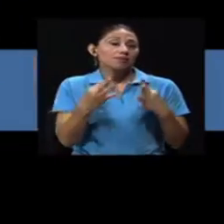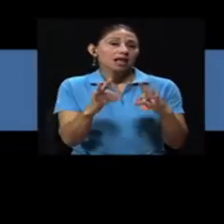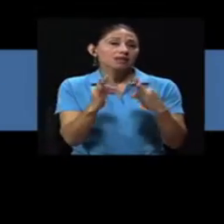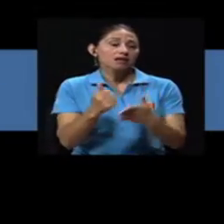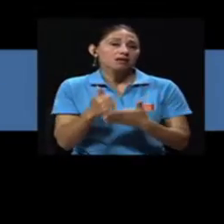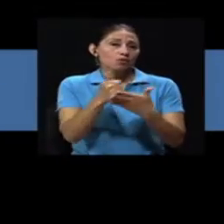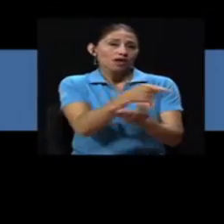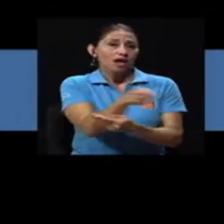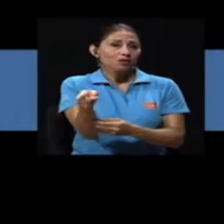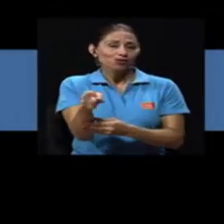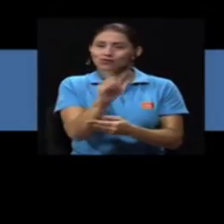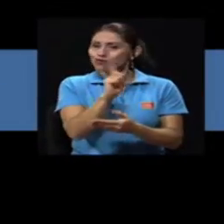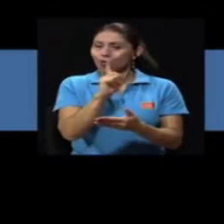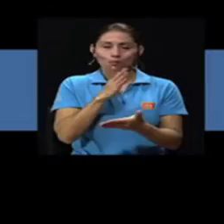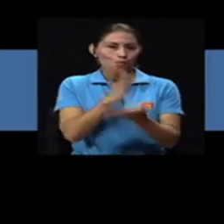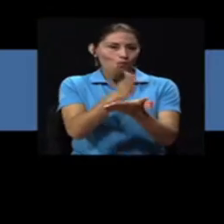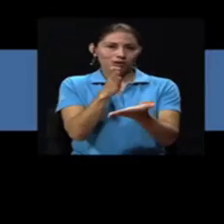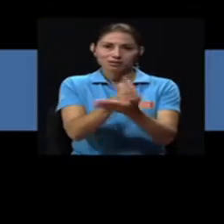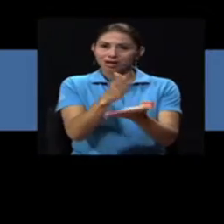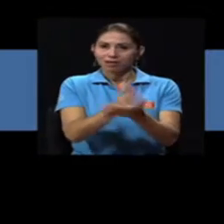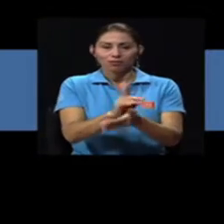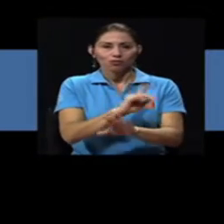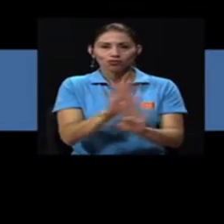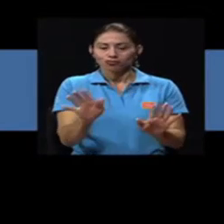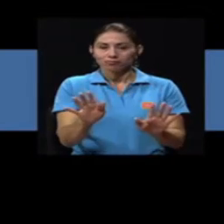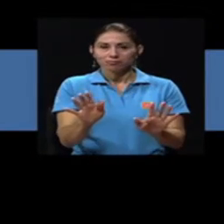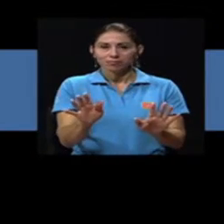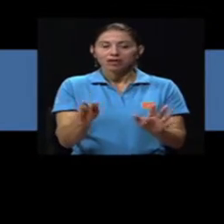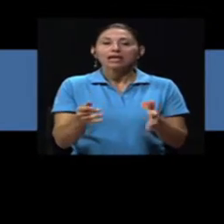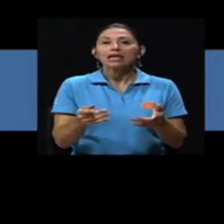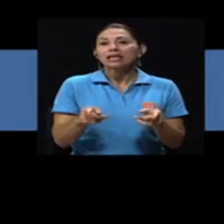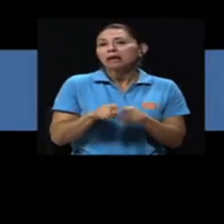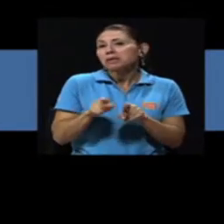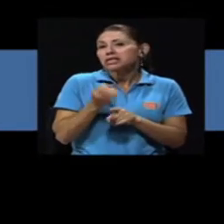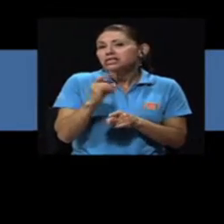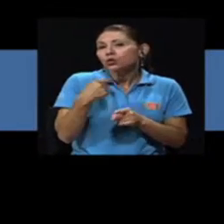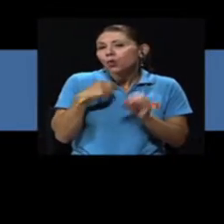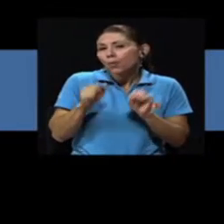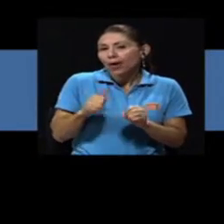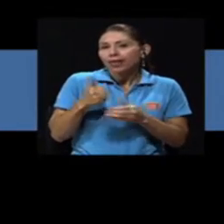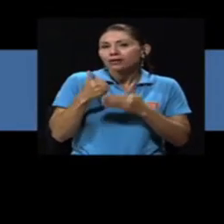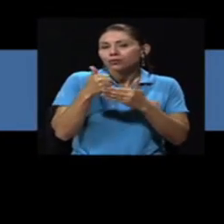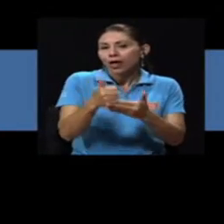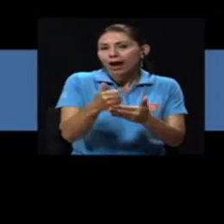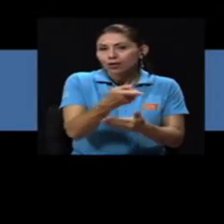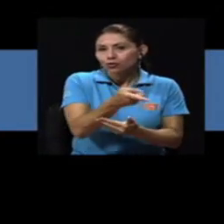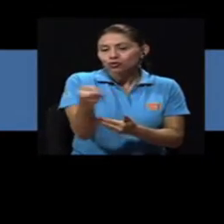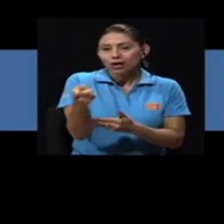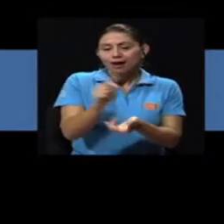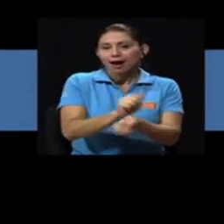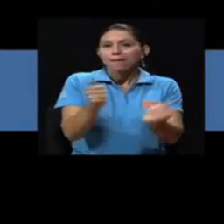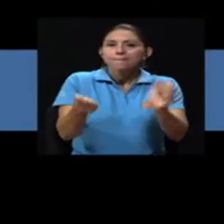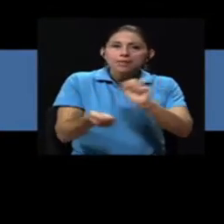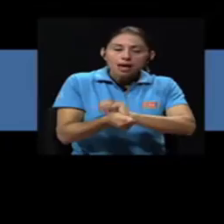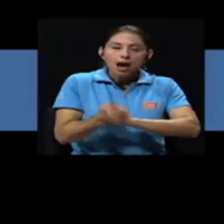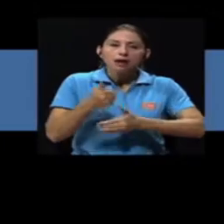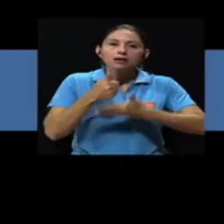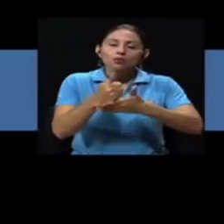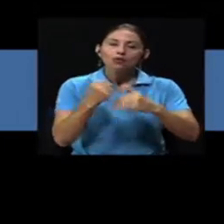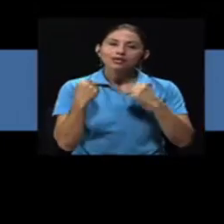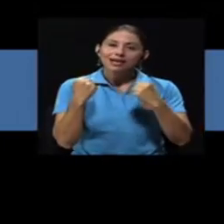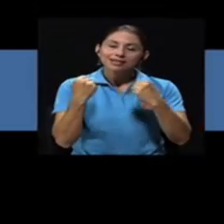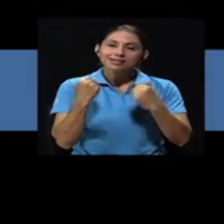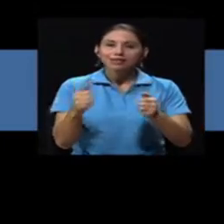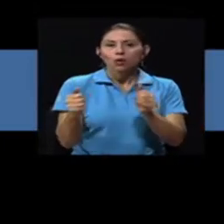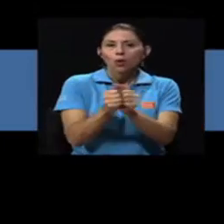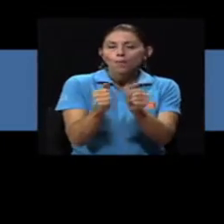Tratando de ayudarles lo más que se pueda, primero no molestándolos y después, si uno puede, ayudándoles a cambiar,